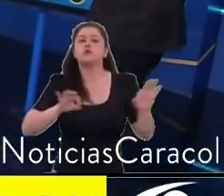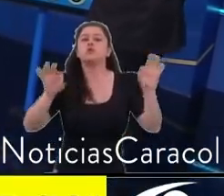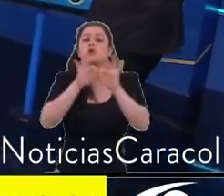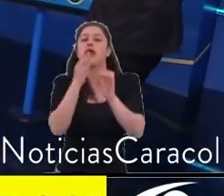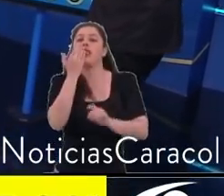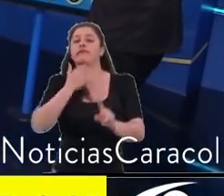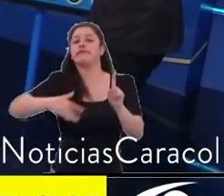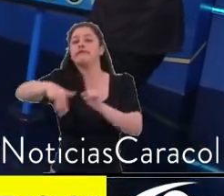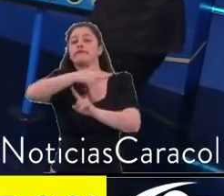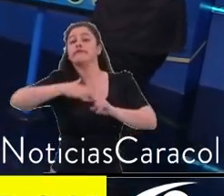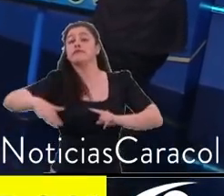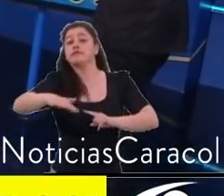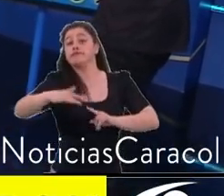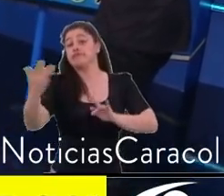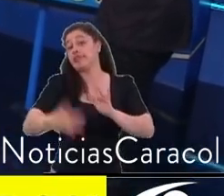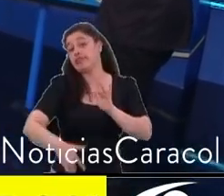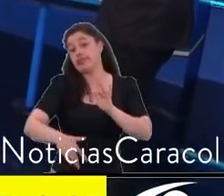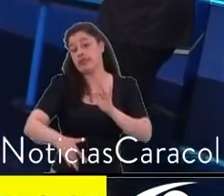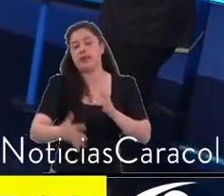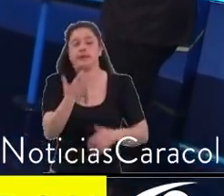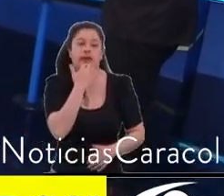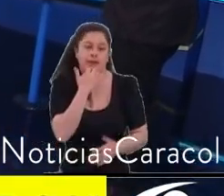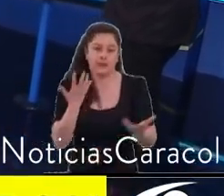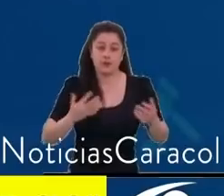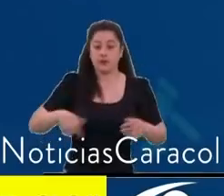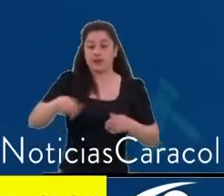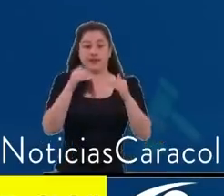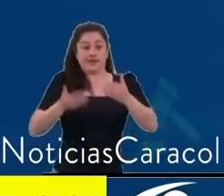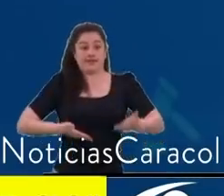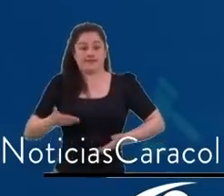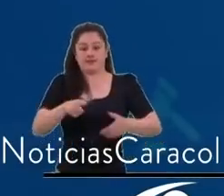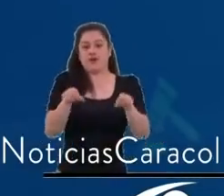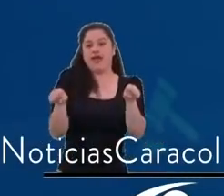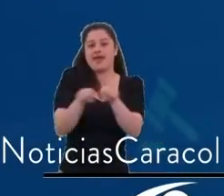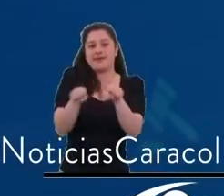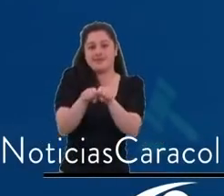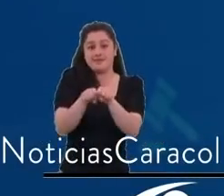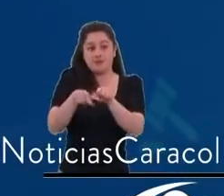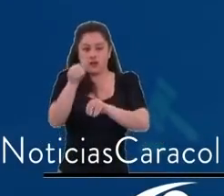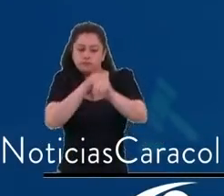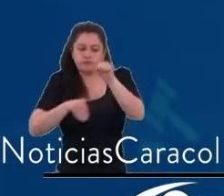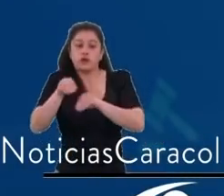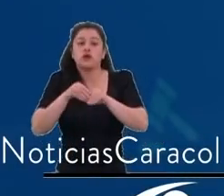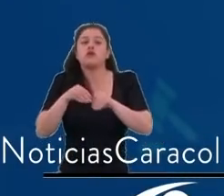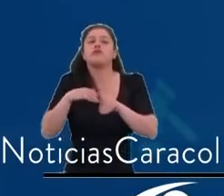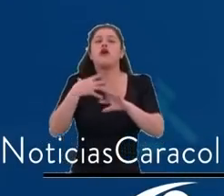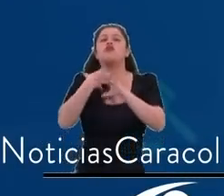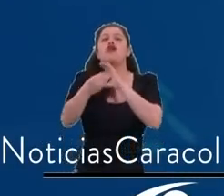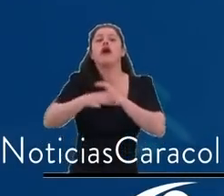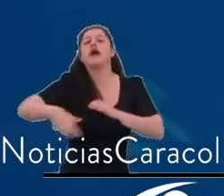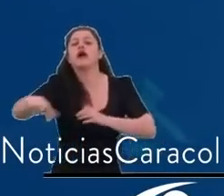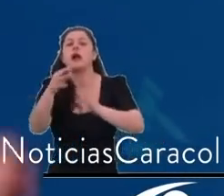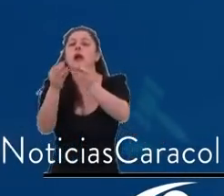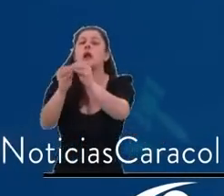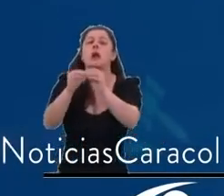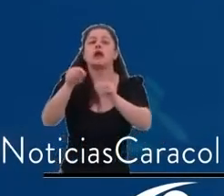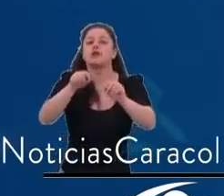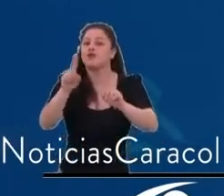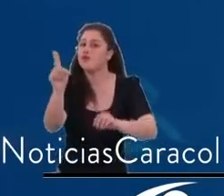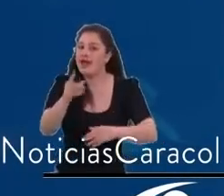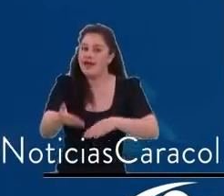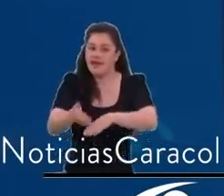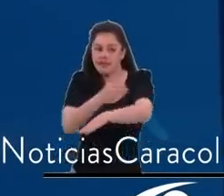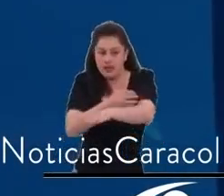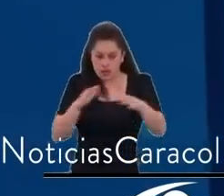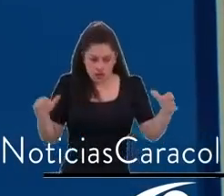Restrepo, sepan que no los va a expulsar la ciudad, sino que ese suelo es para producir empleo, es para las microempresas, no para hacer viviendas, no para hacer